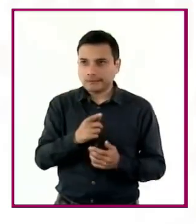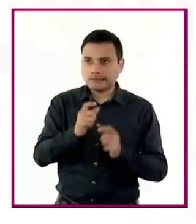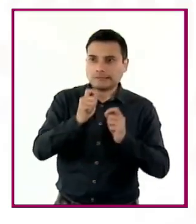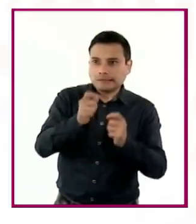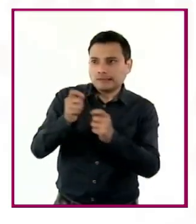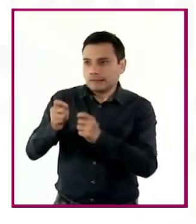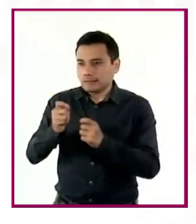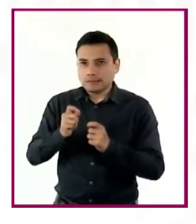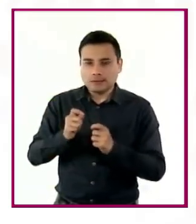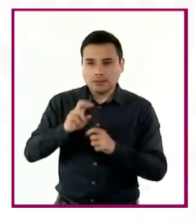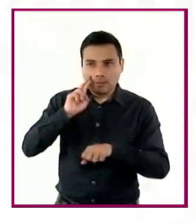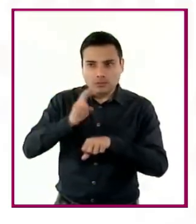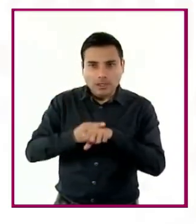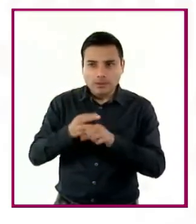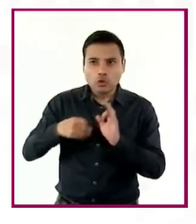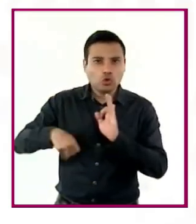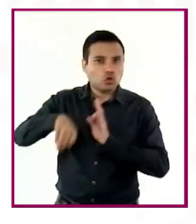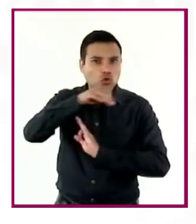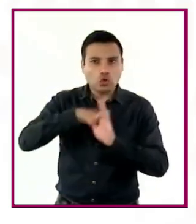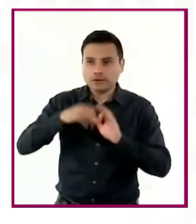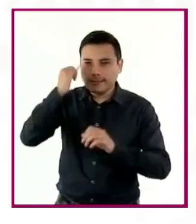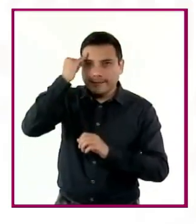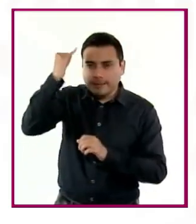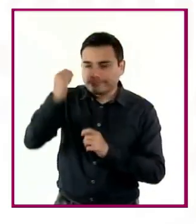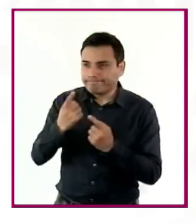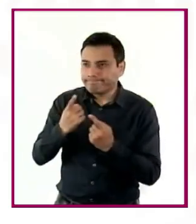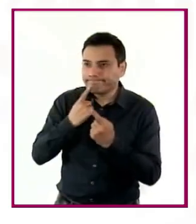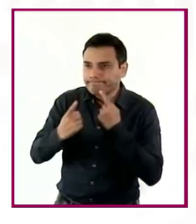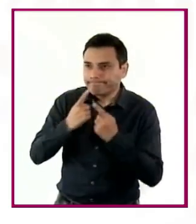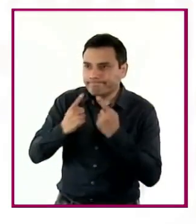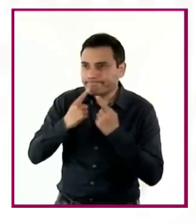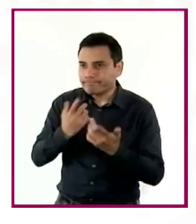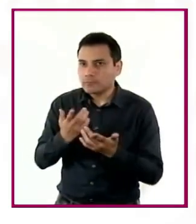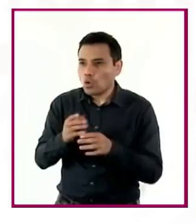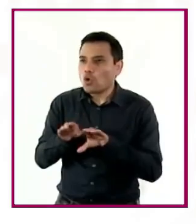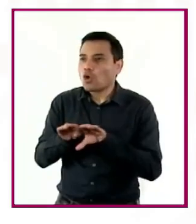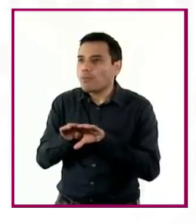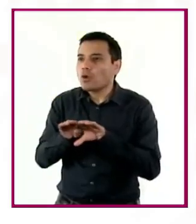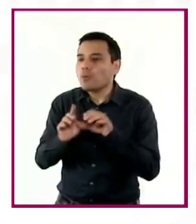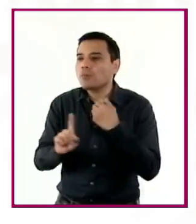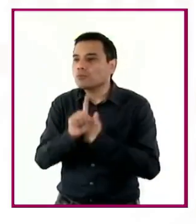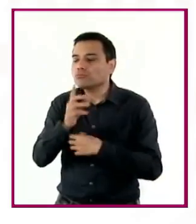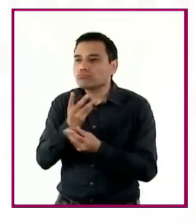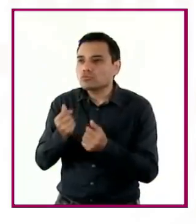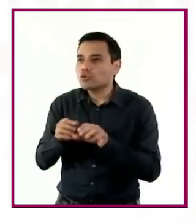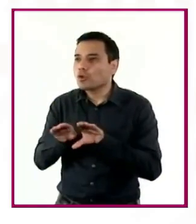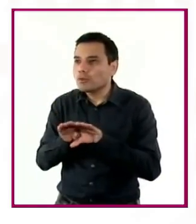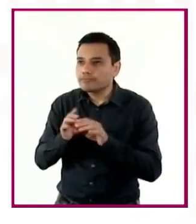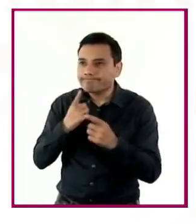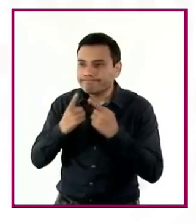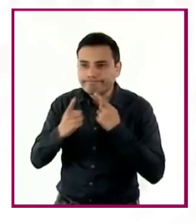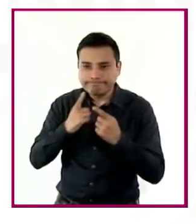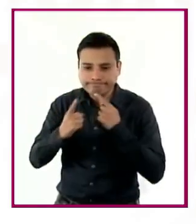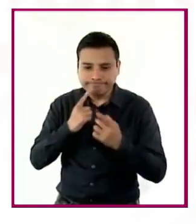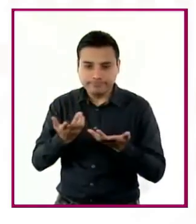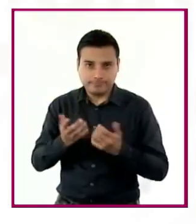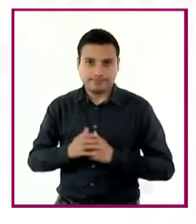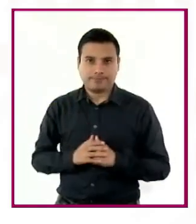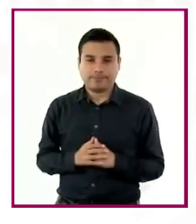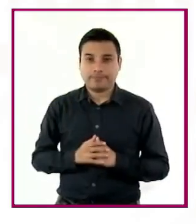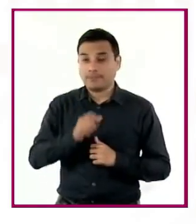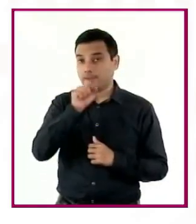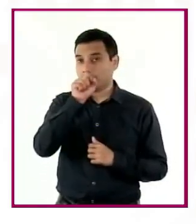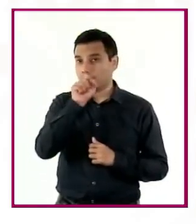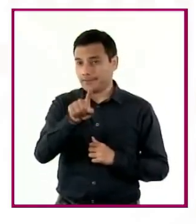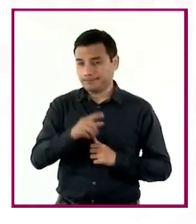estrategias que les permitan a todas y todos aportar lo mejor de sí. Ahora bien, con respecto al aprecio y